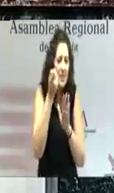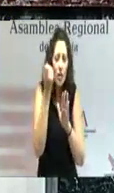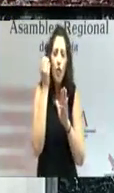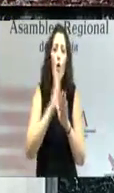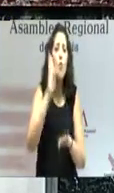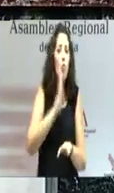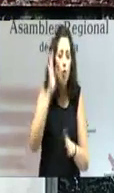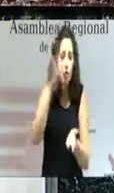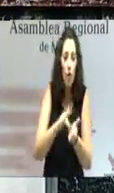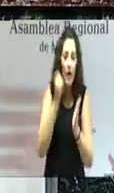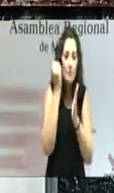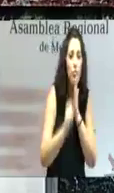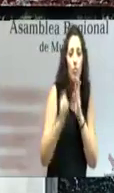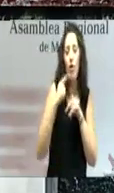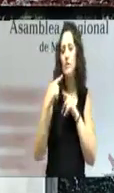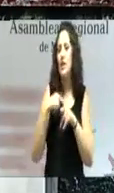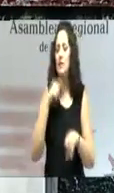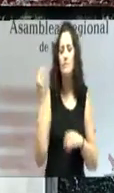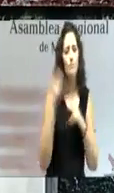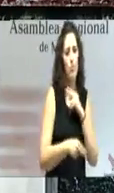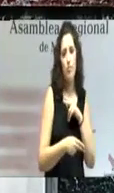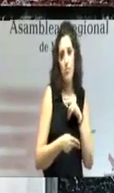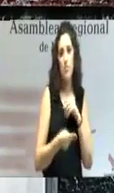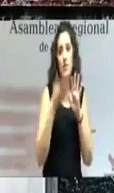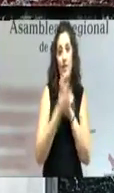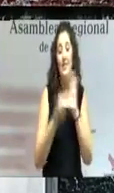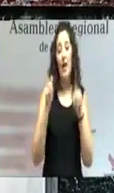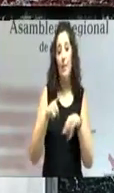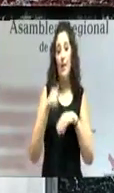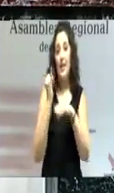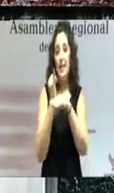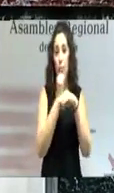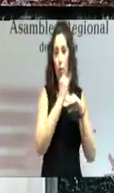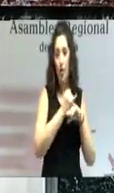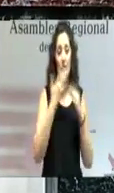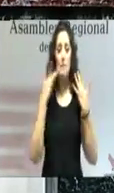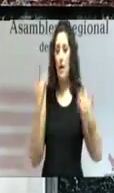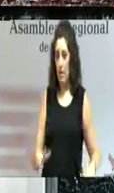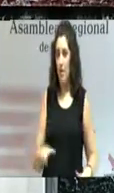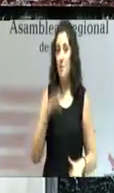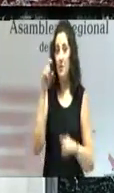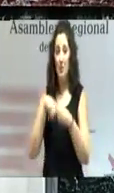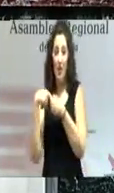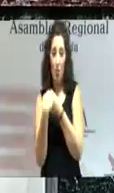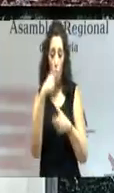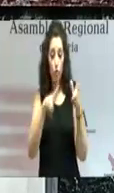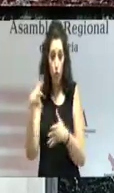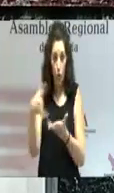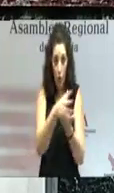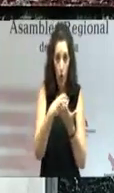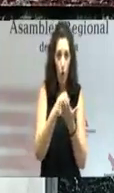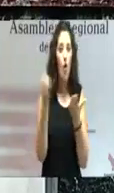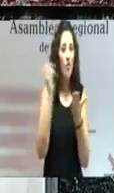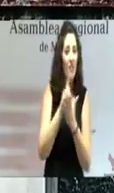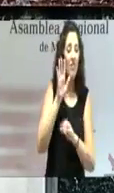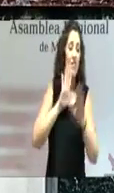Para que el férreo control ejercido por instituciones imparciales y la participación de todos evite que volvamos a vivir